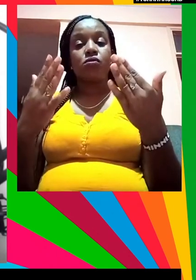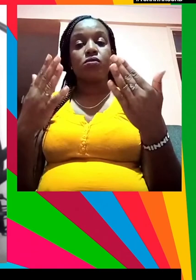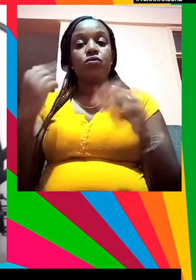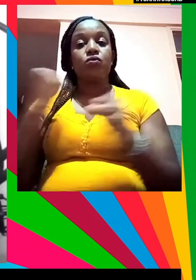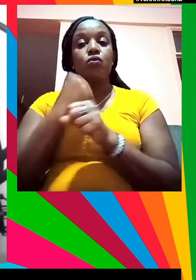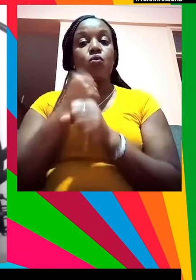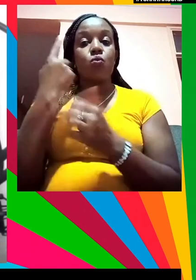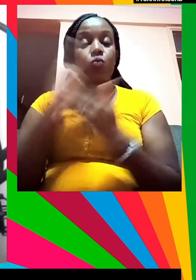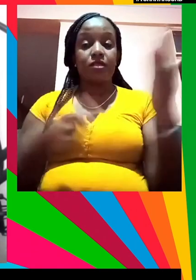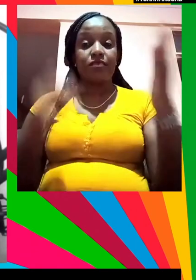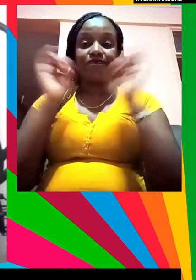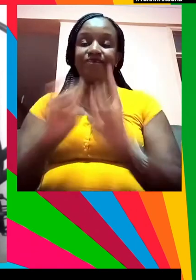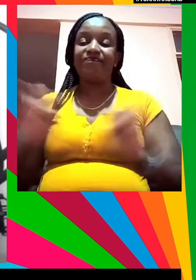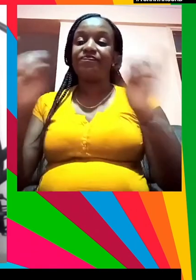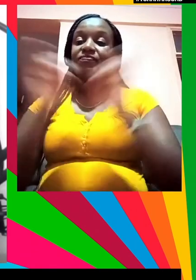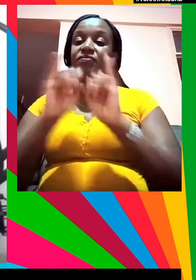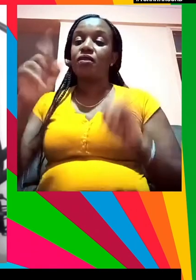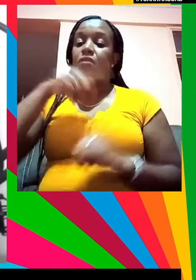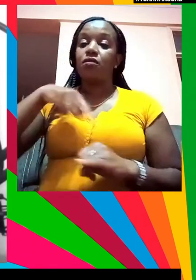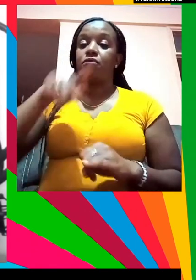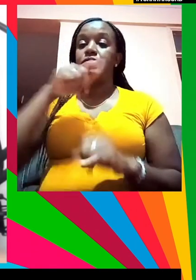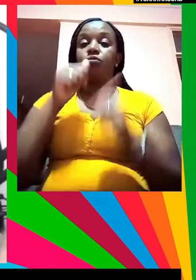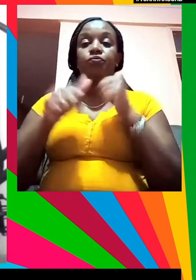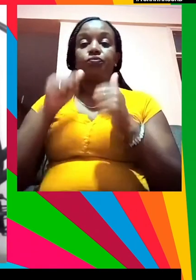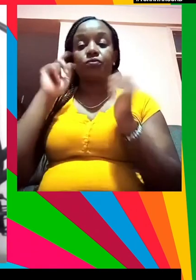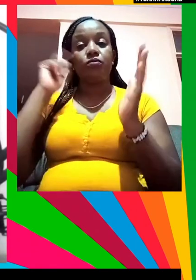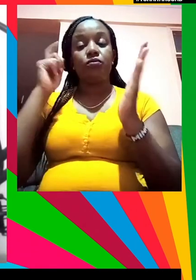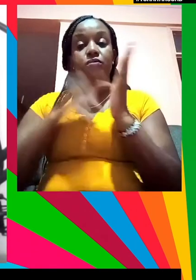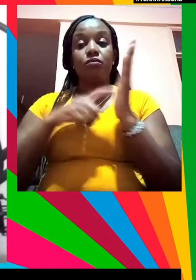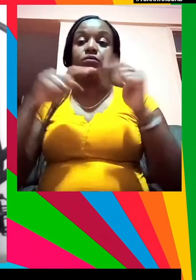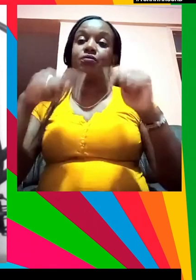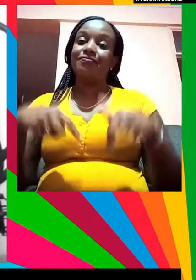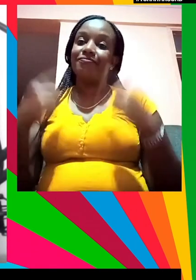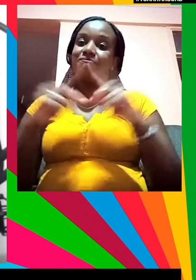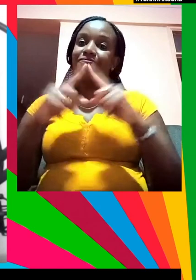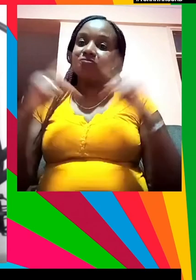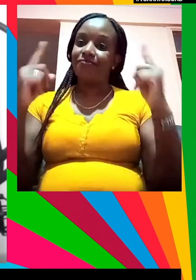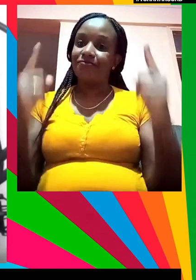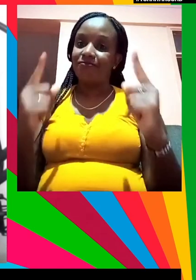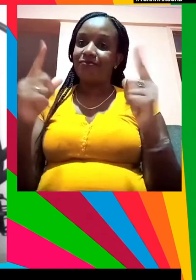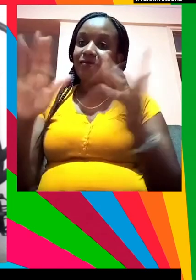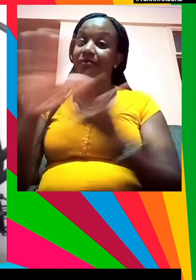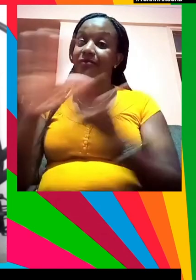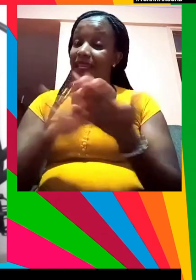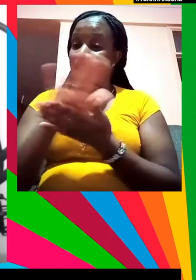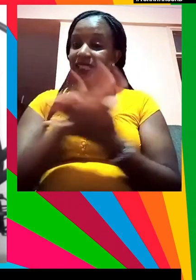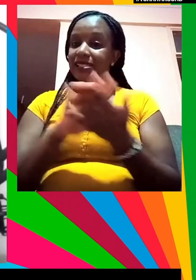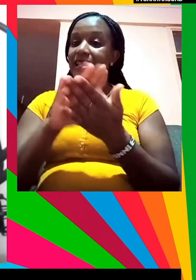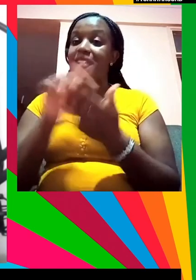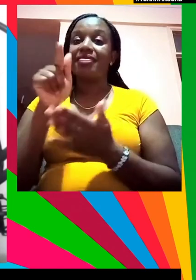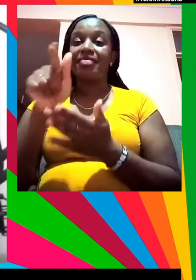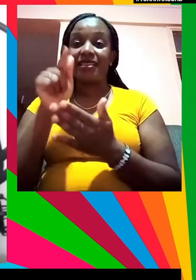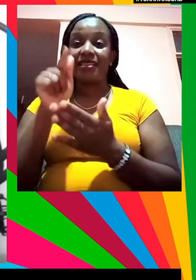que va más allá de nosotros que nos invita a vernos en el gran esquema de las cosas y esto es lo más